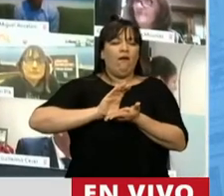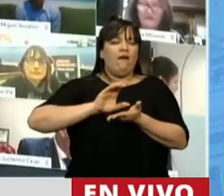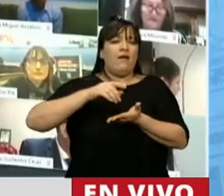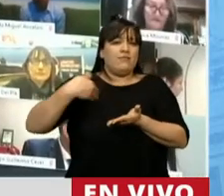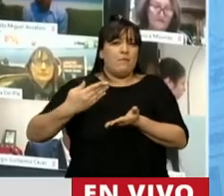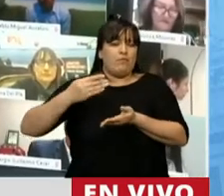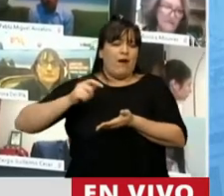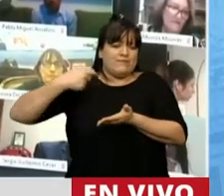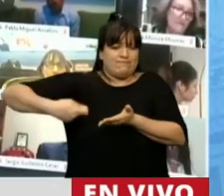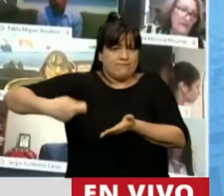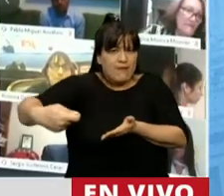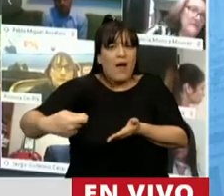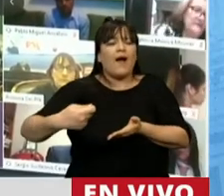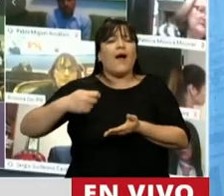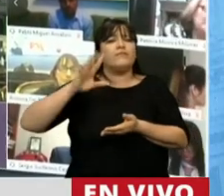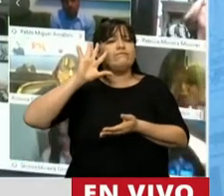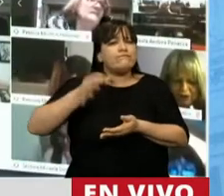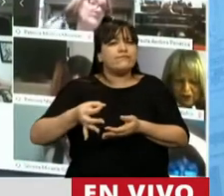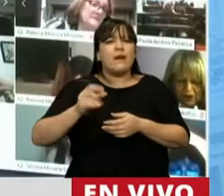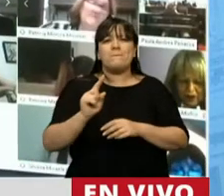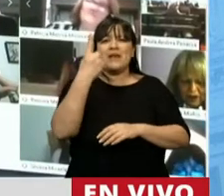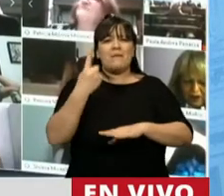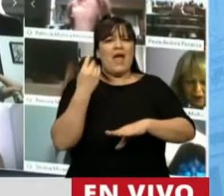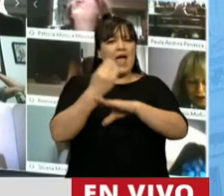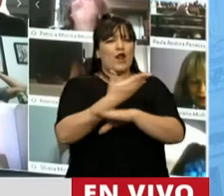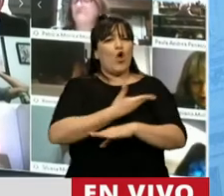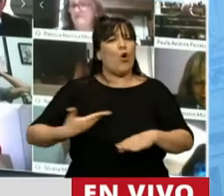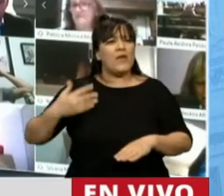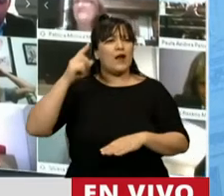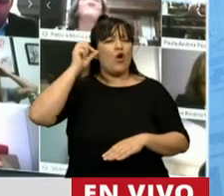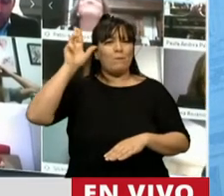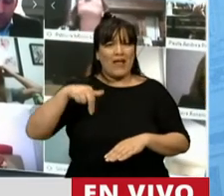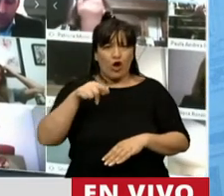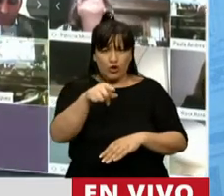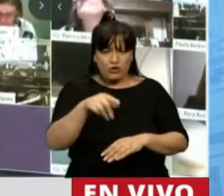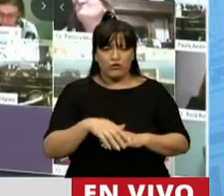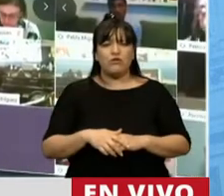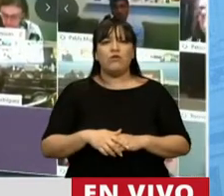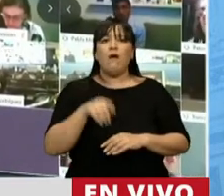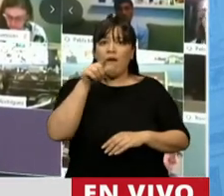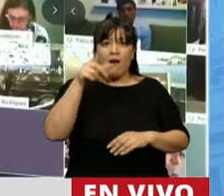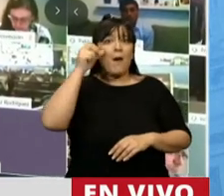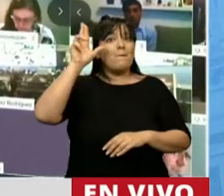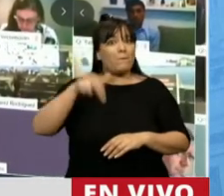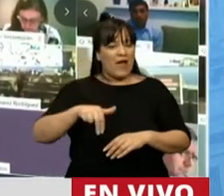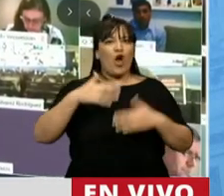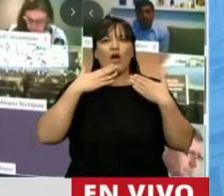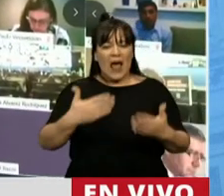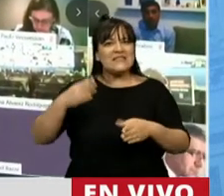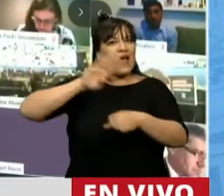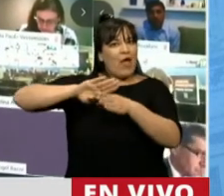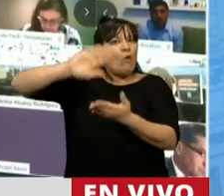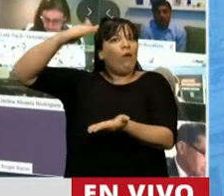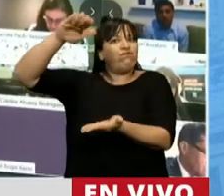luz, como por ejemplo fue en el primer gobierno de Juan Domingo Perón, que fue quien desendeudó a la Argentina y no